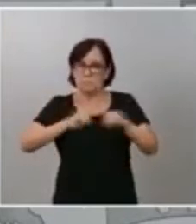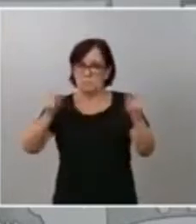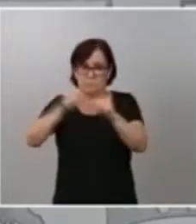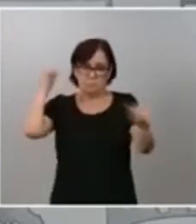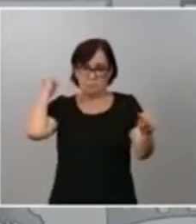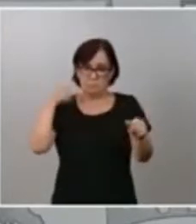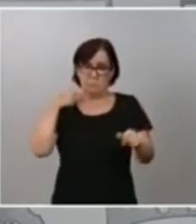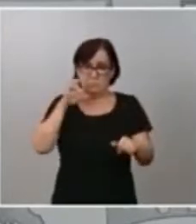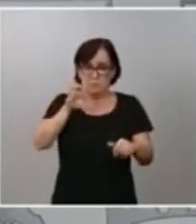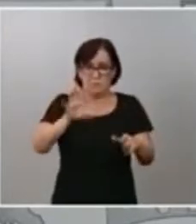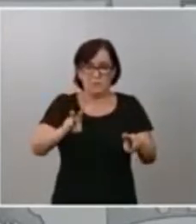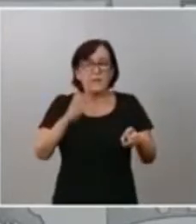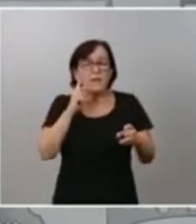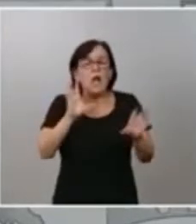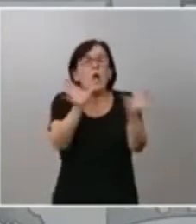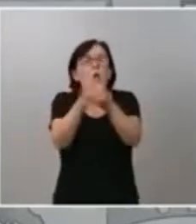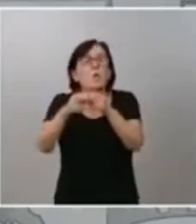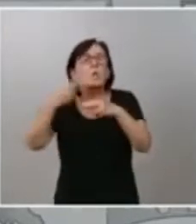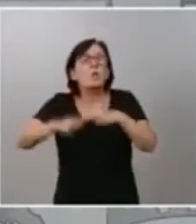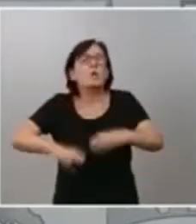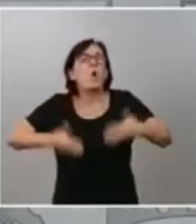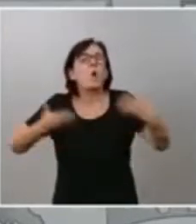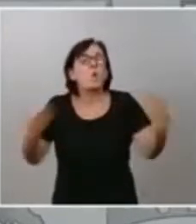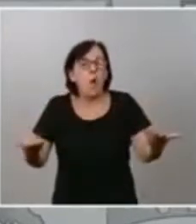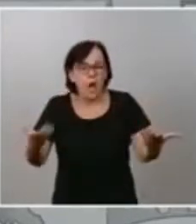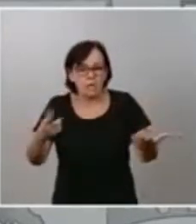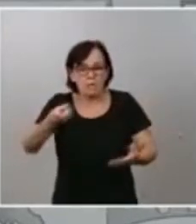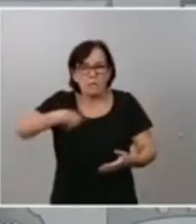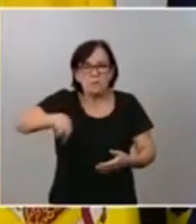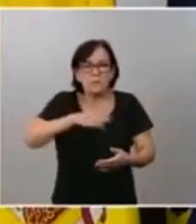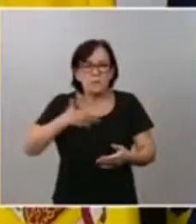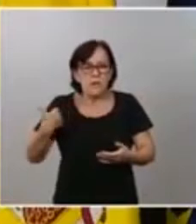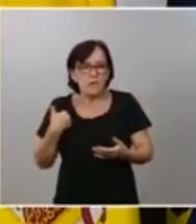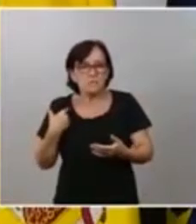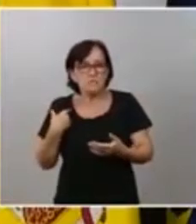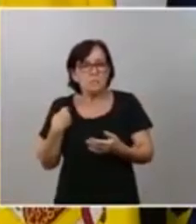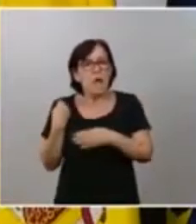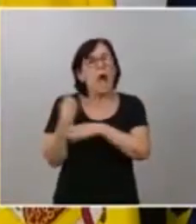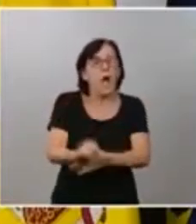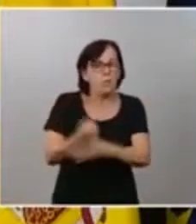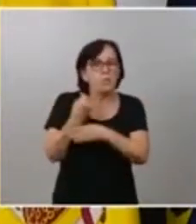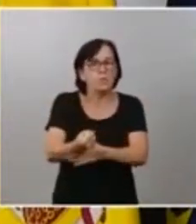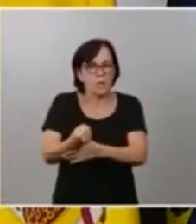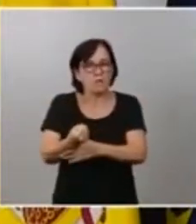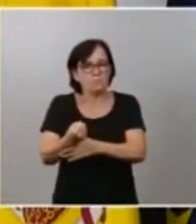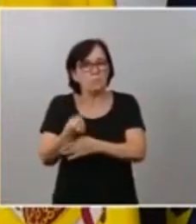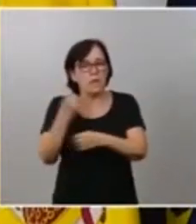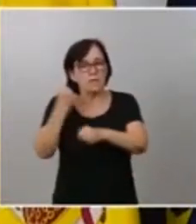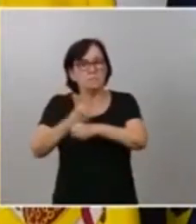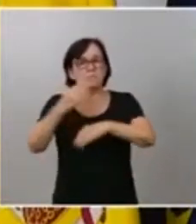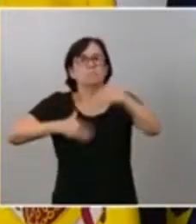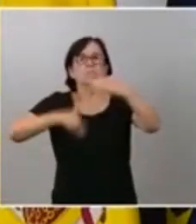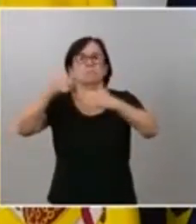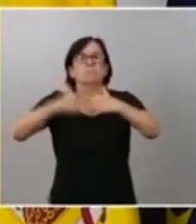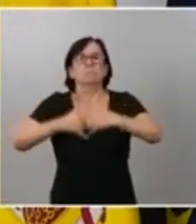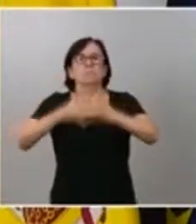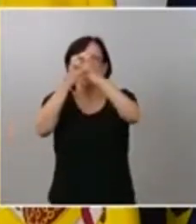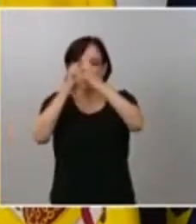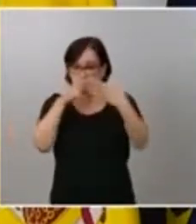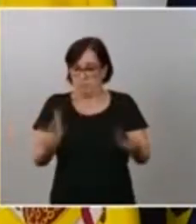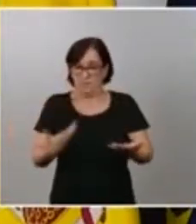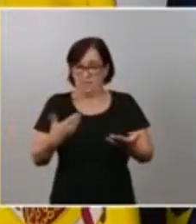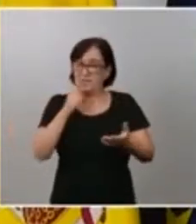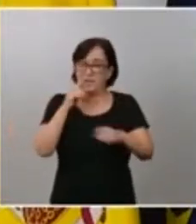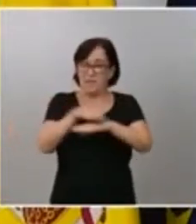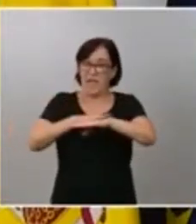¿Qué partidos políticos están dispuestos a arrimar el hombro? Desde luego, la base de los presupuestos generales del Estado, como lo he dicho,